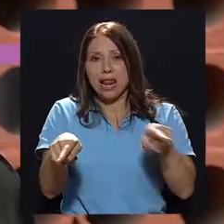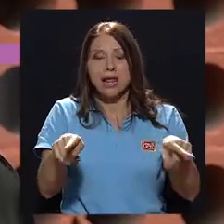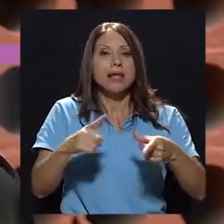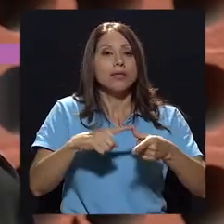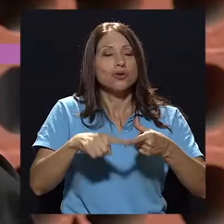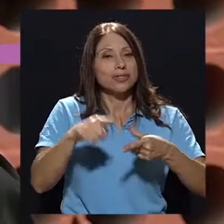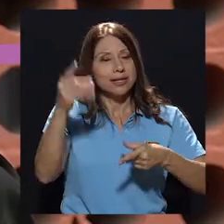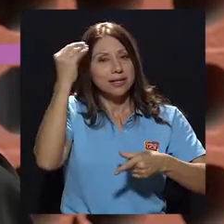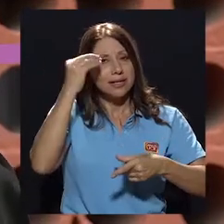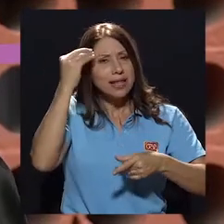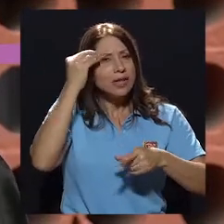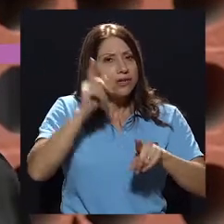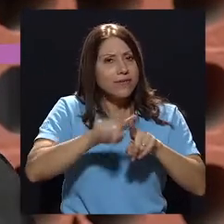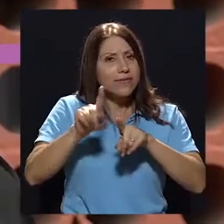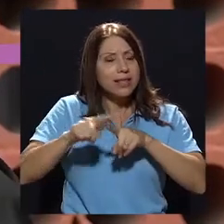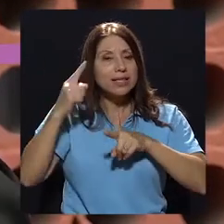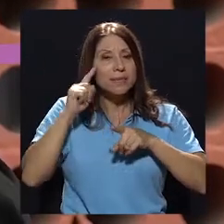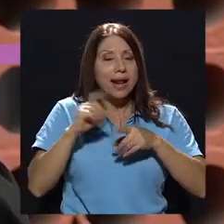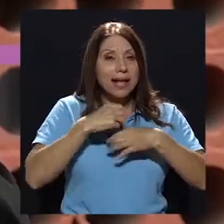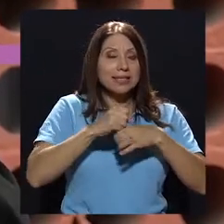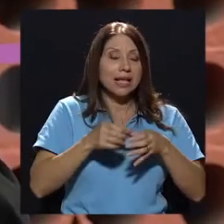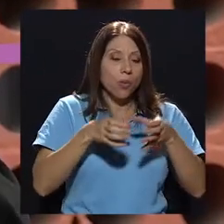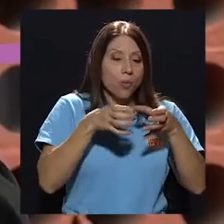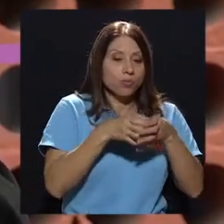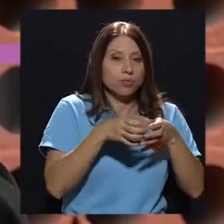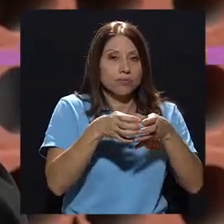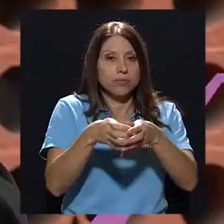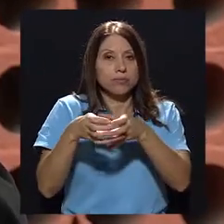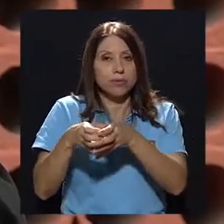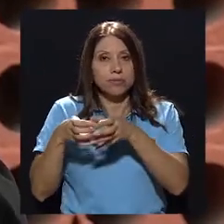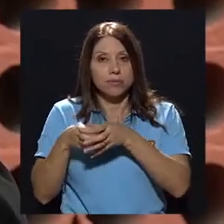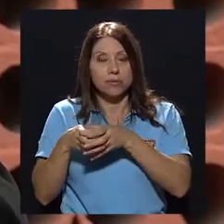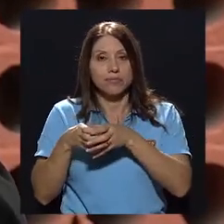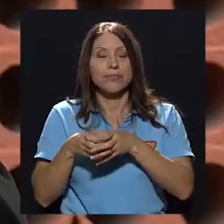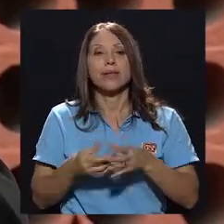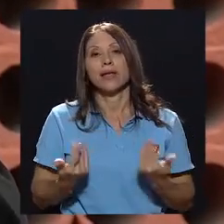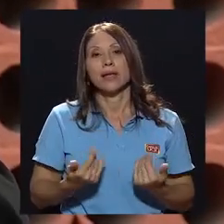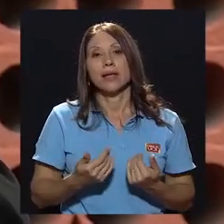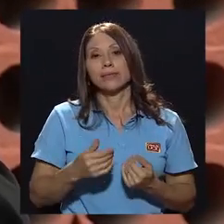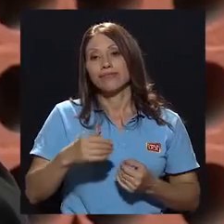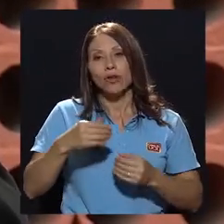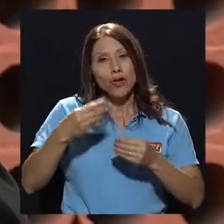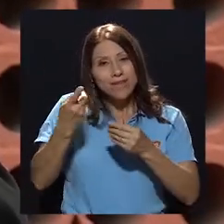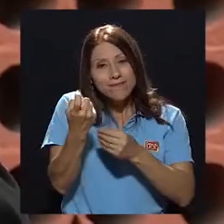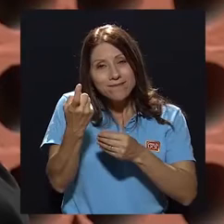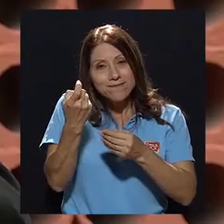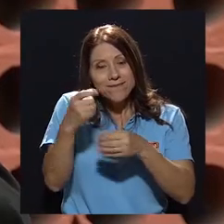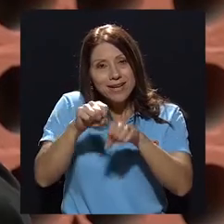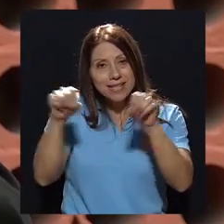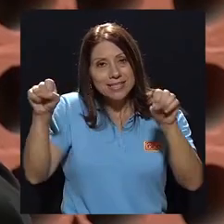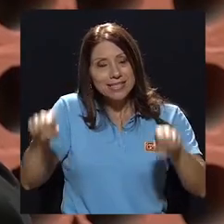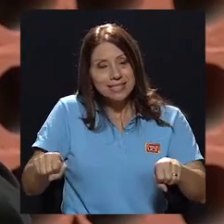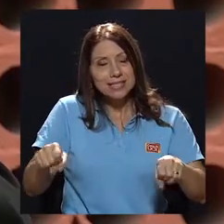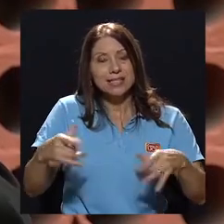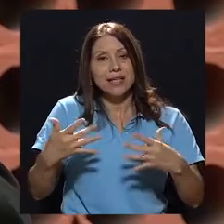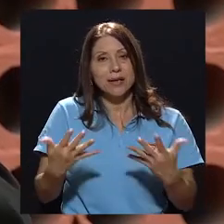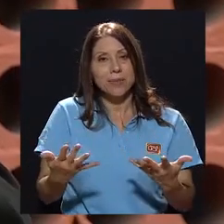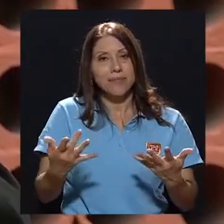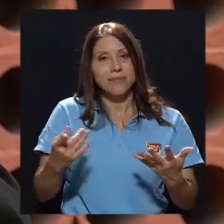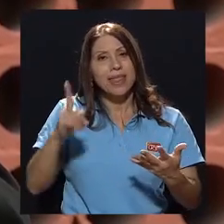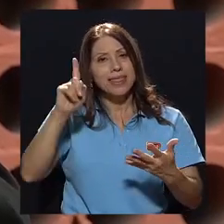criterios, digamos, que se utilizan para sectorizar. El resto del sistema, desgraciadamente, tendríamos que decir